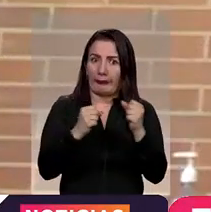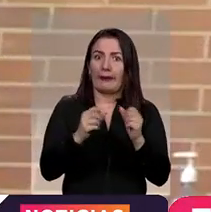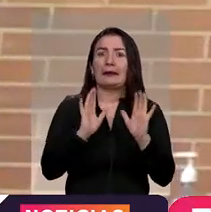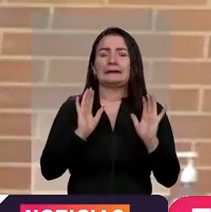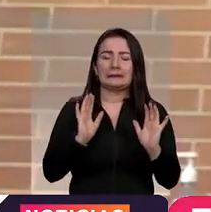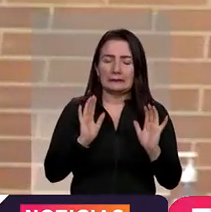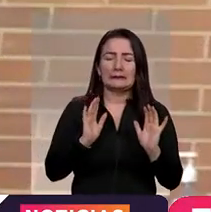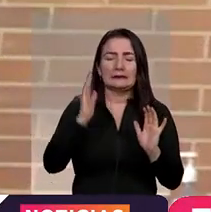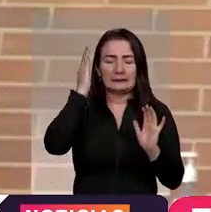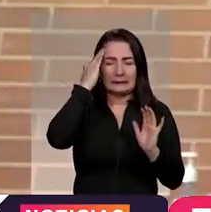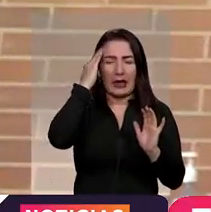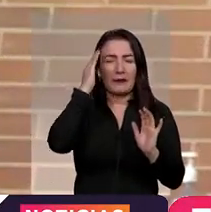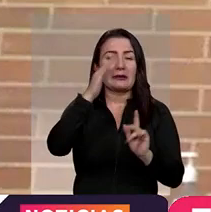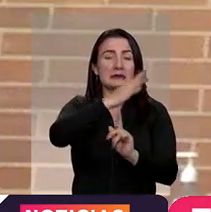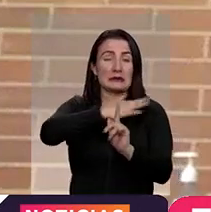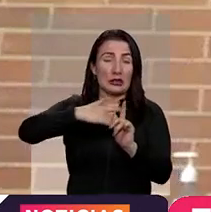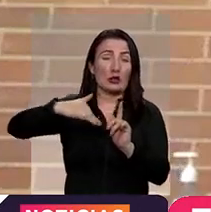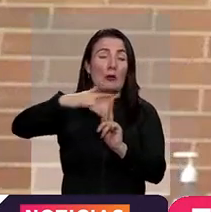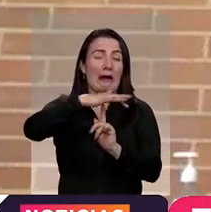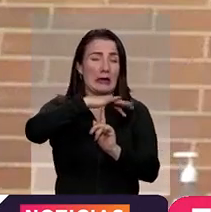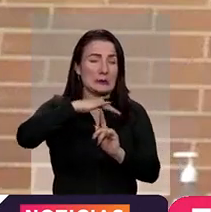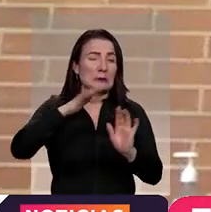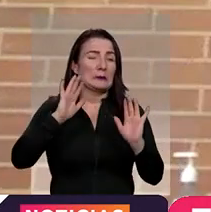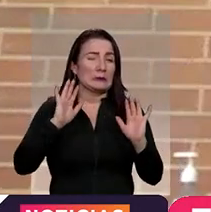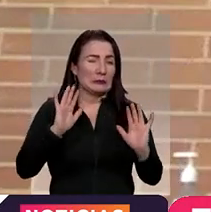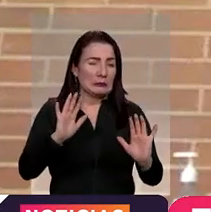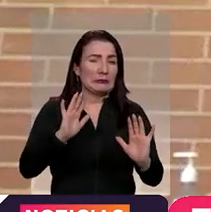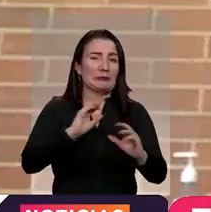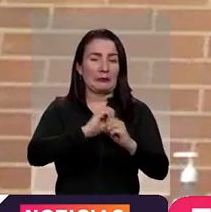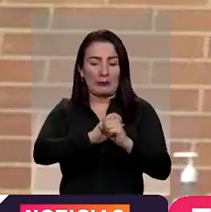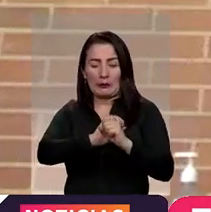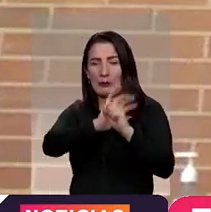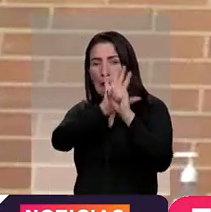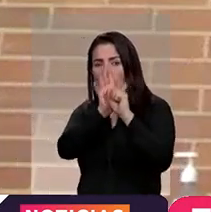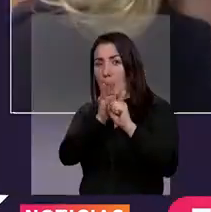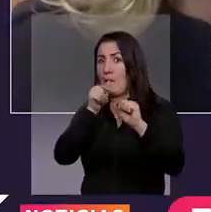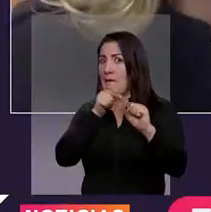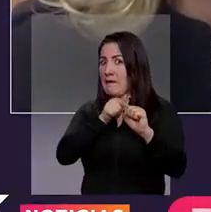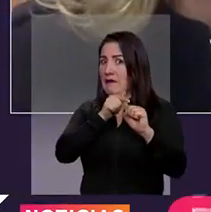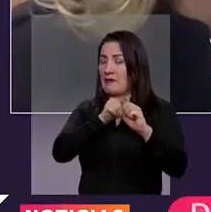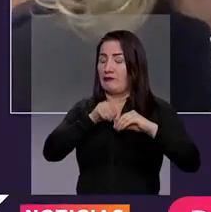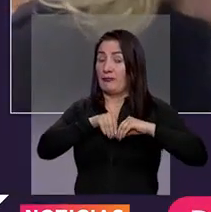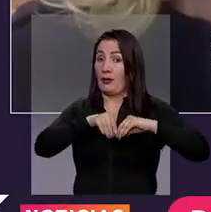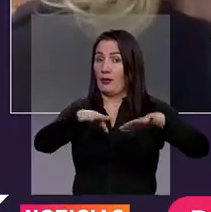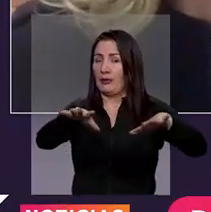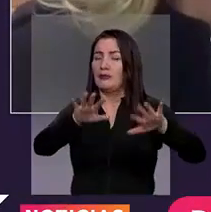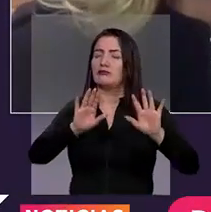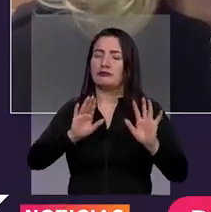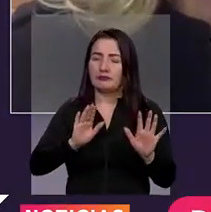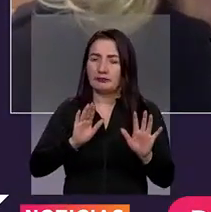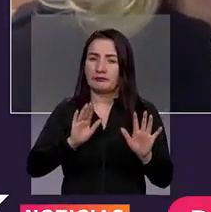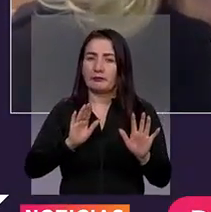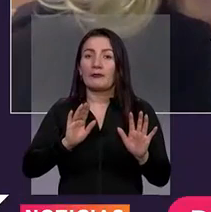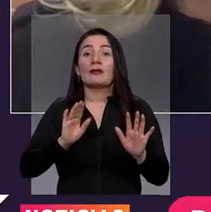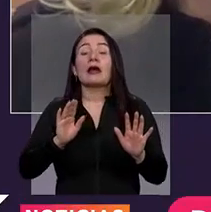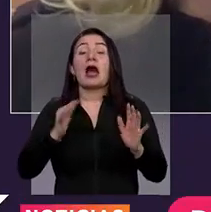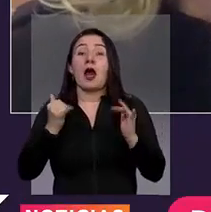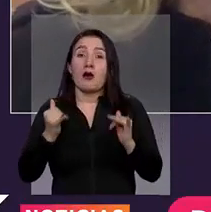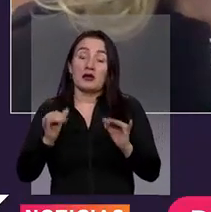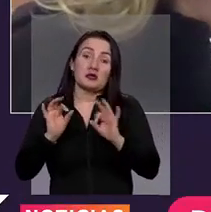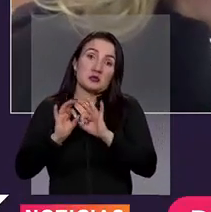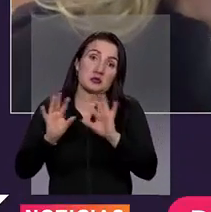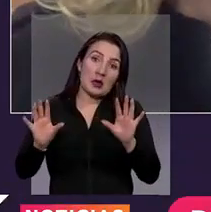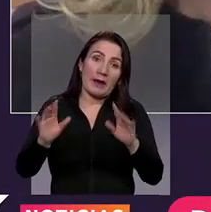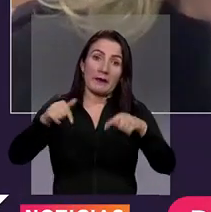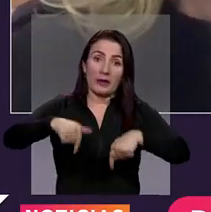una situación particular en todo lo que tiene que ver con este COVID-19, pero afortunadamente